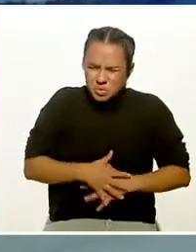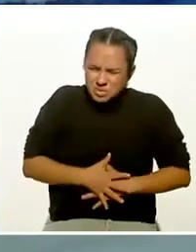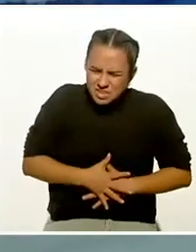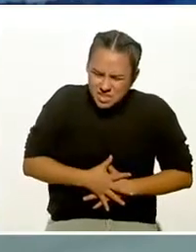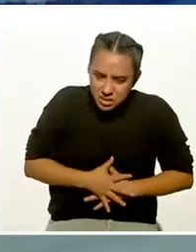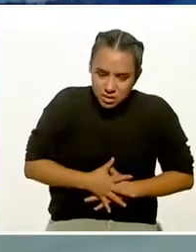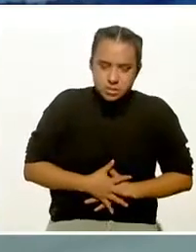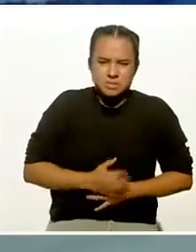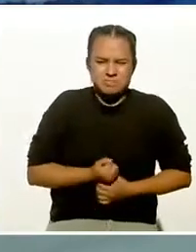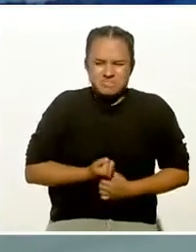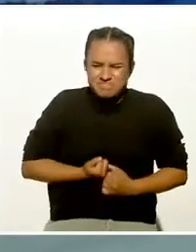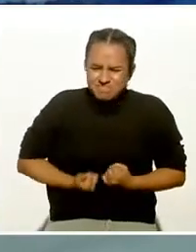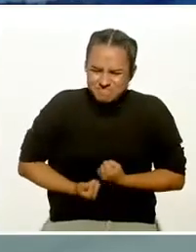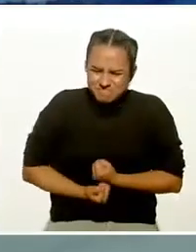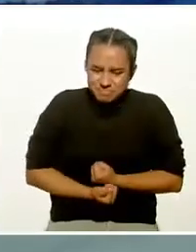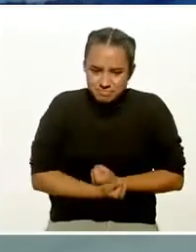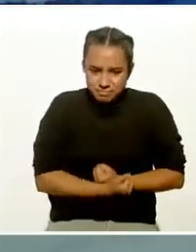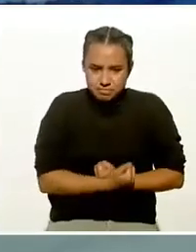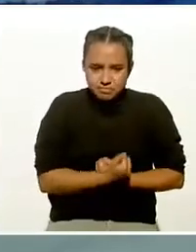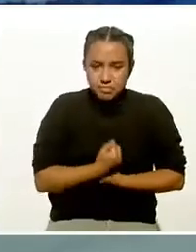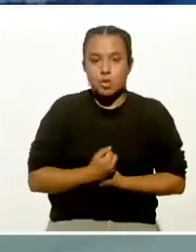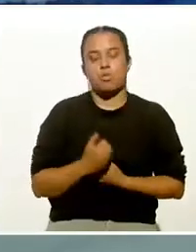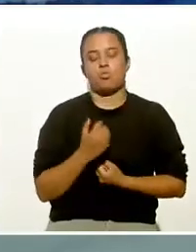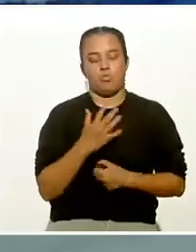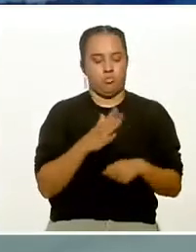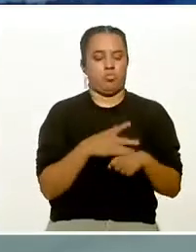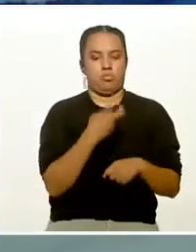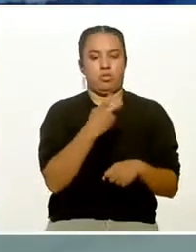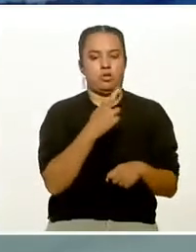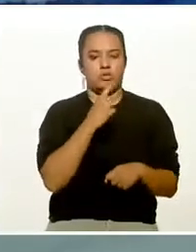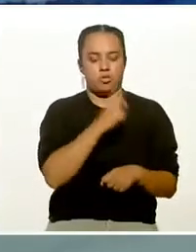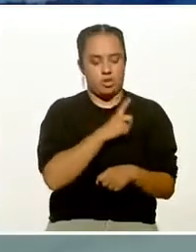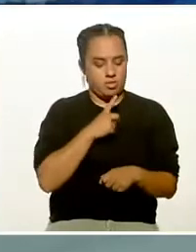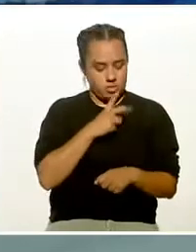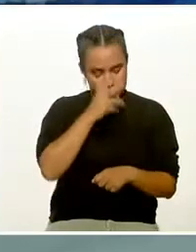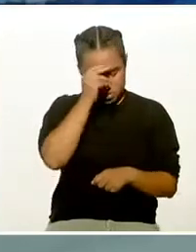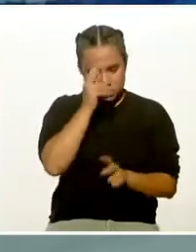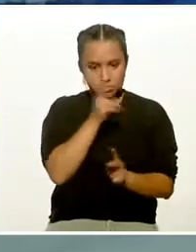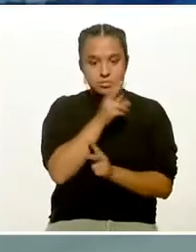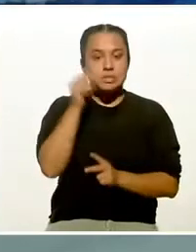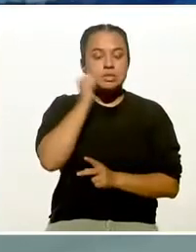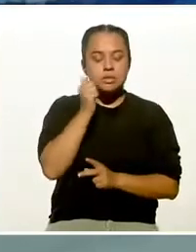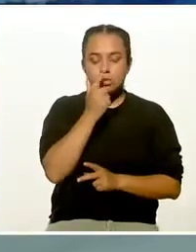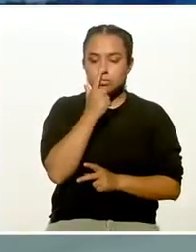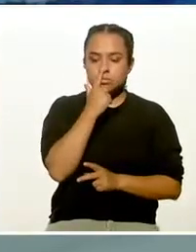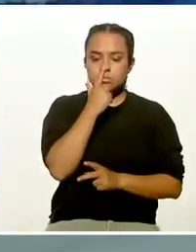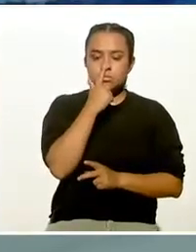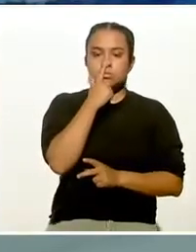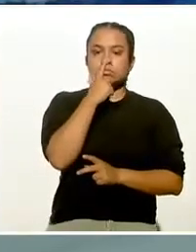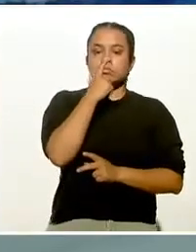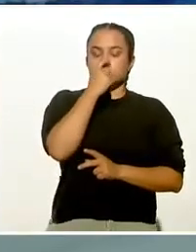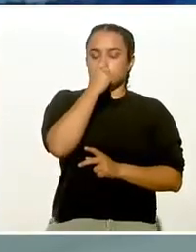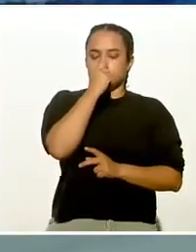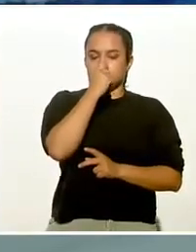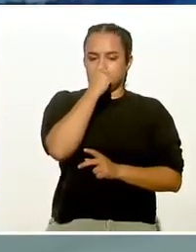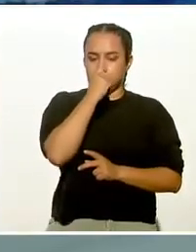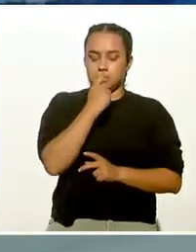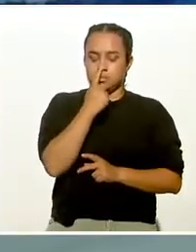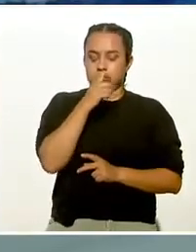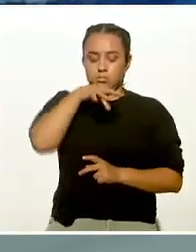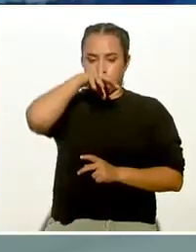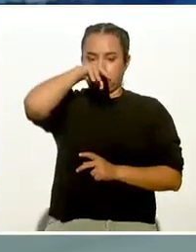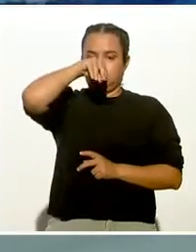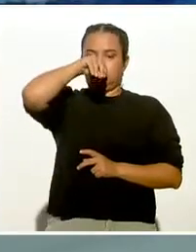cólicos. Es por eso que tenemos que aprender a respirar. Por eso se nos pide, respira por la nariz. De esta forma evitamos